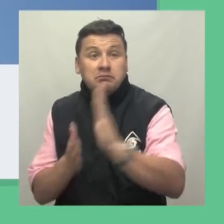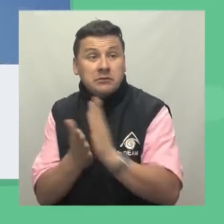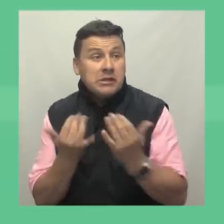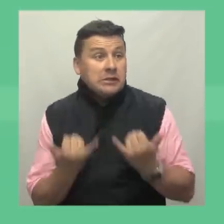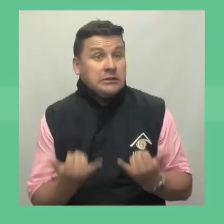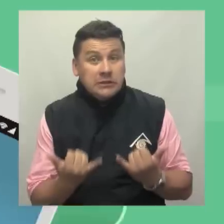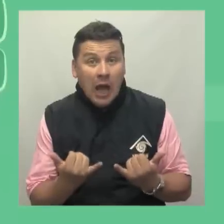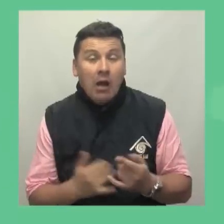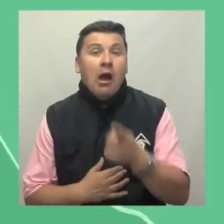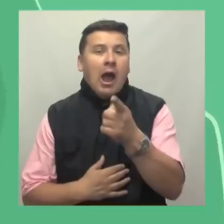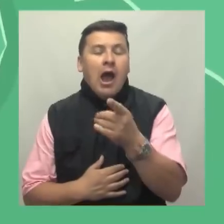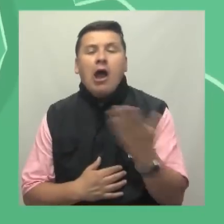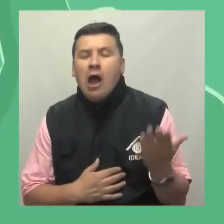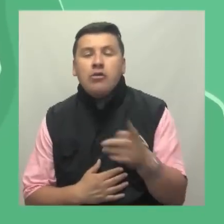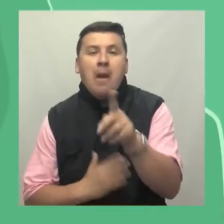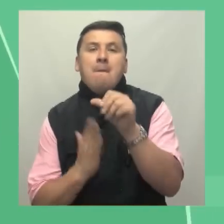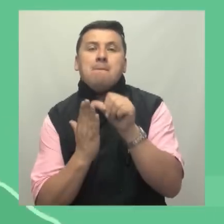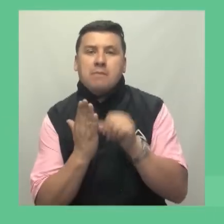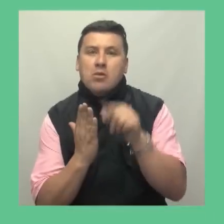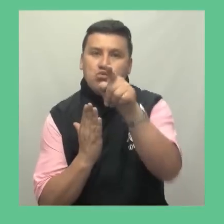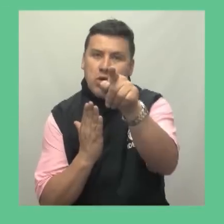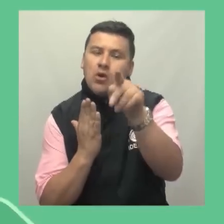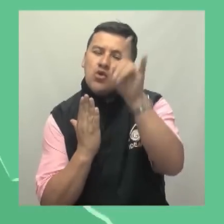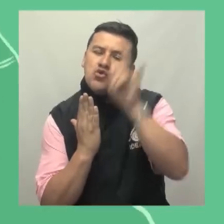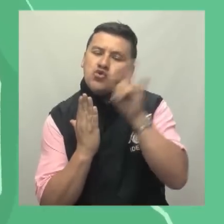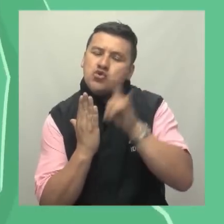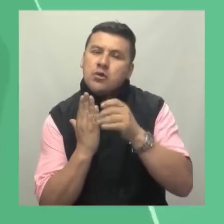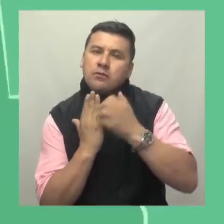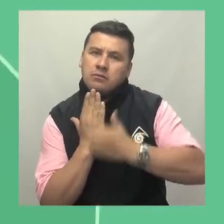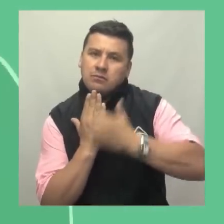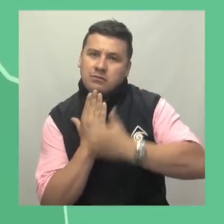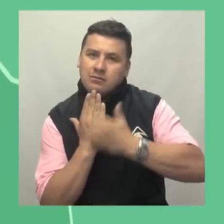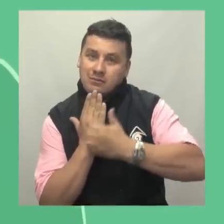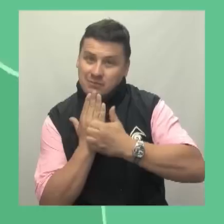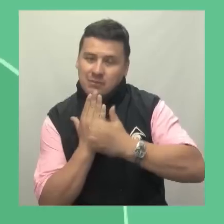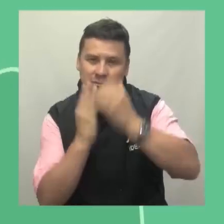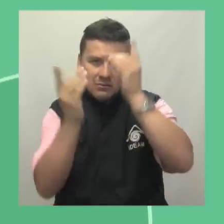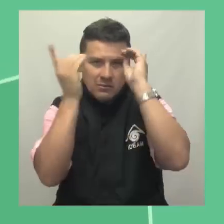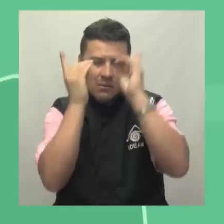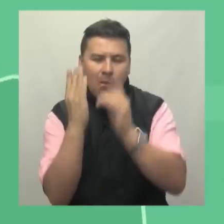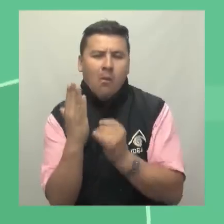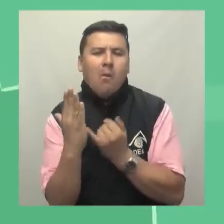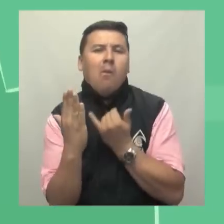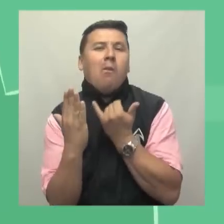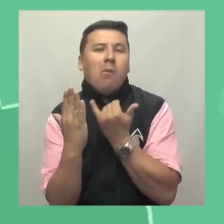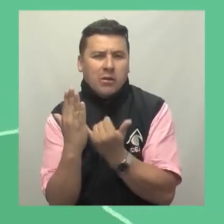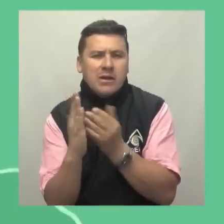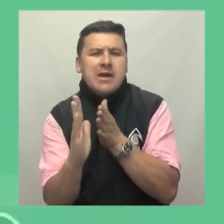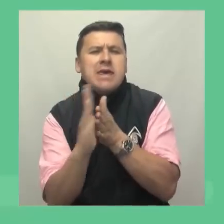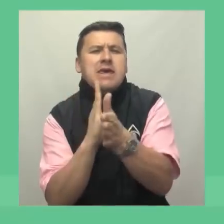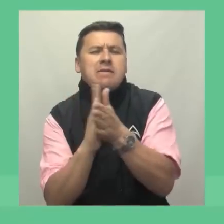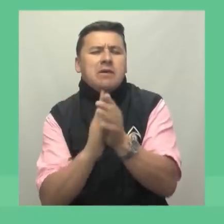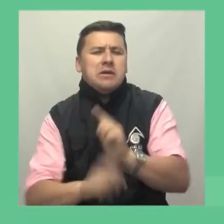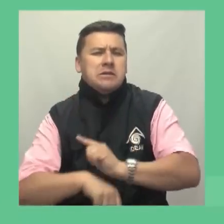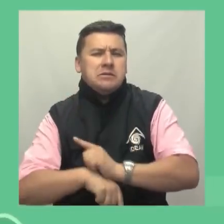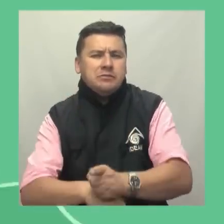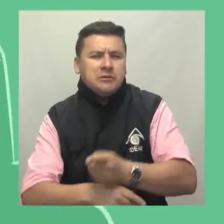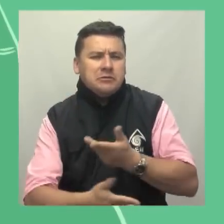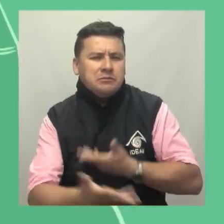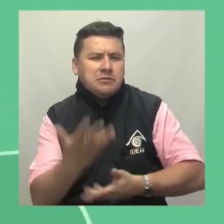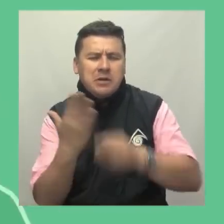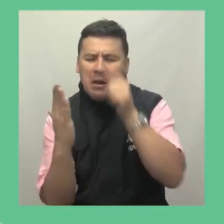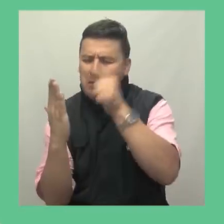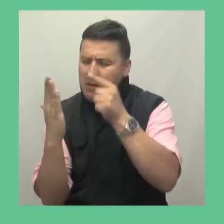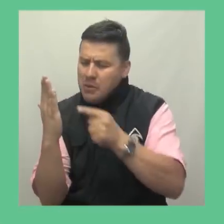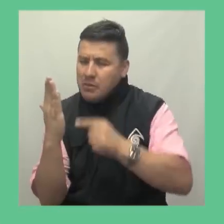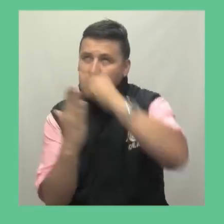Y para estar informado al instante, descarga nuestra aplicación Mi Pronóstico desde Google Play o App Store. Información en tiempo real,